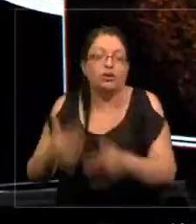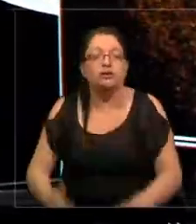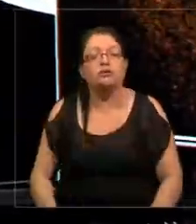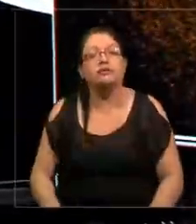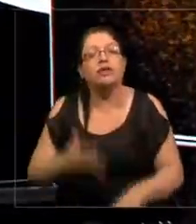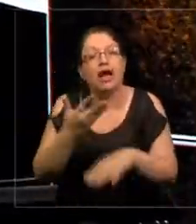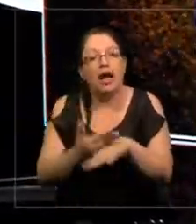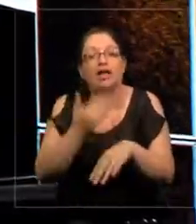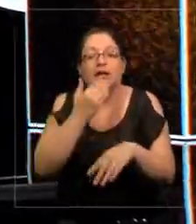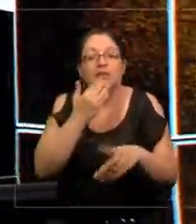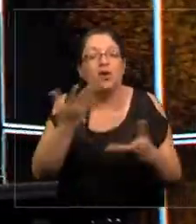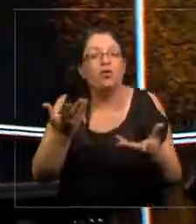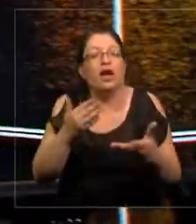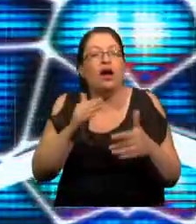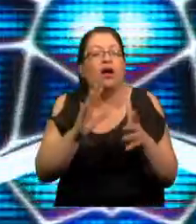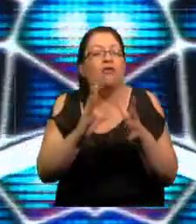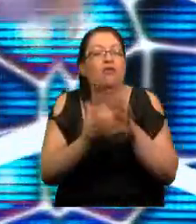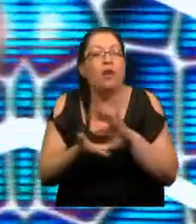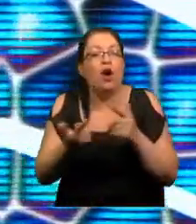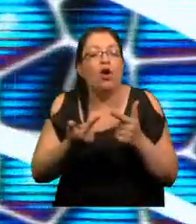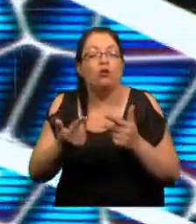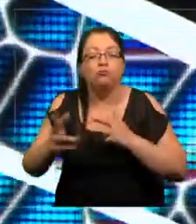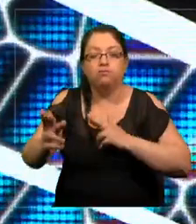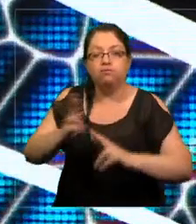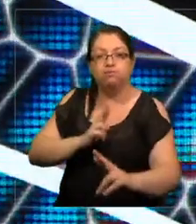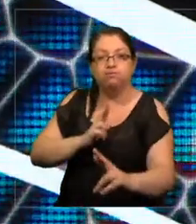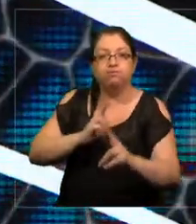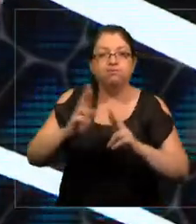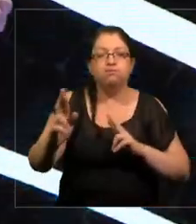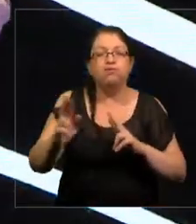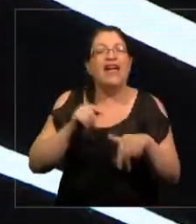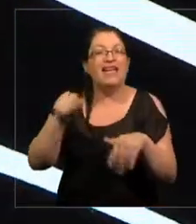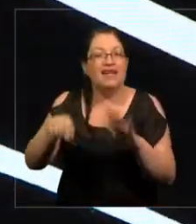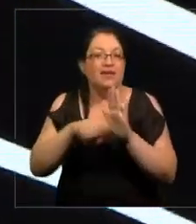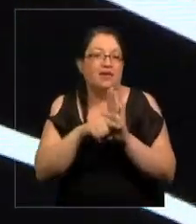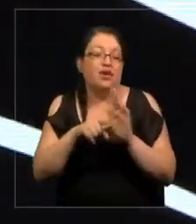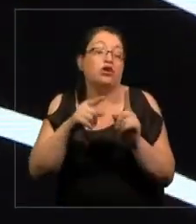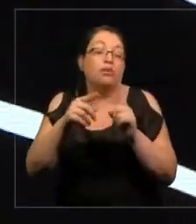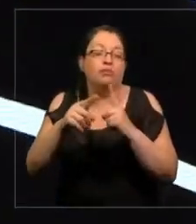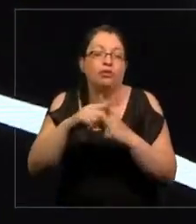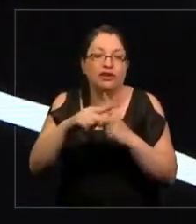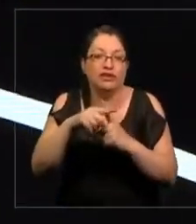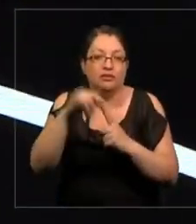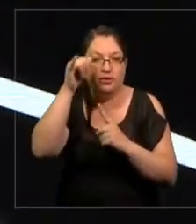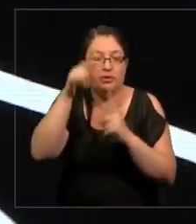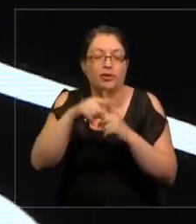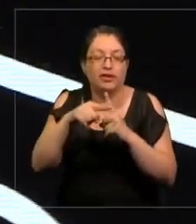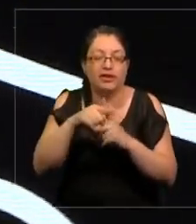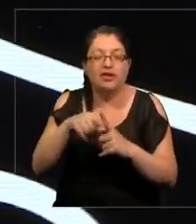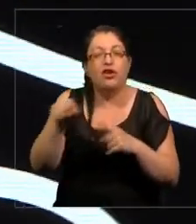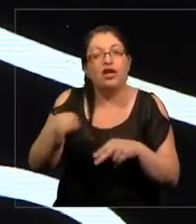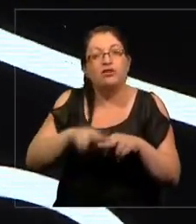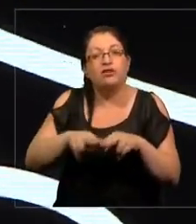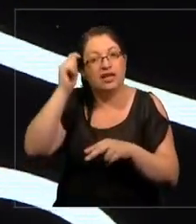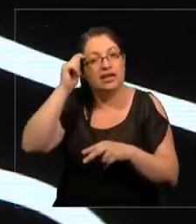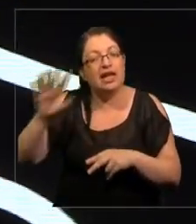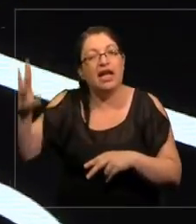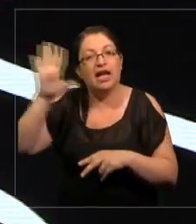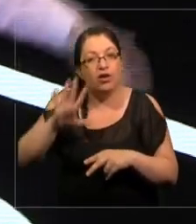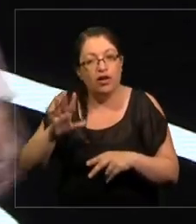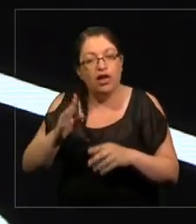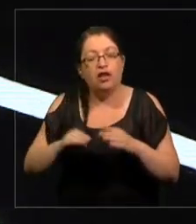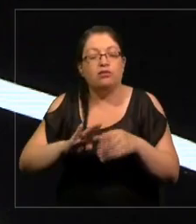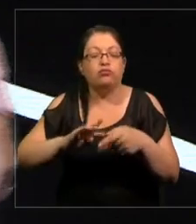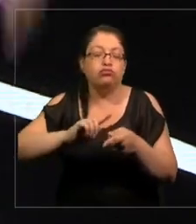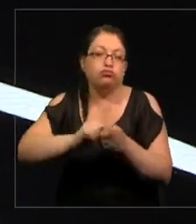mecanismo de retroalimentación positiva. Y ese mecanismo crea la teoría de la evolución, o la